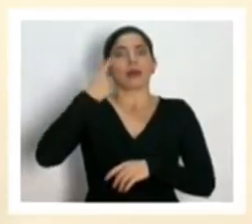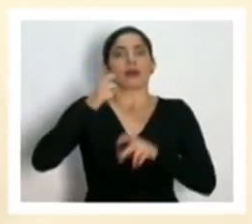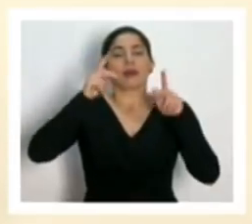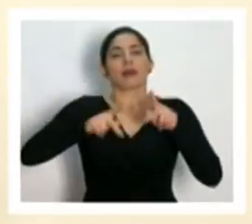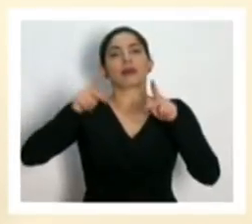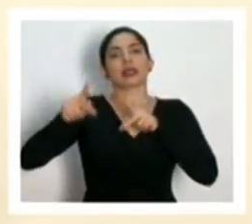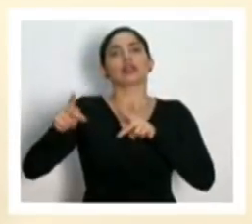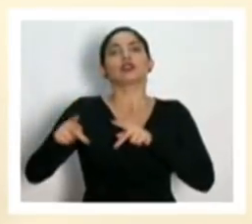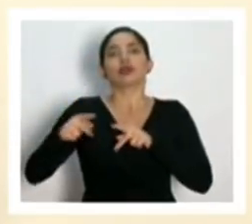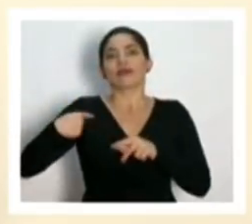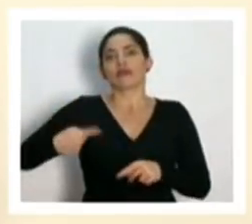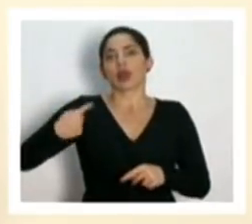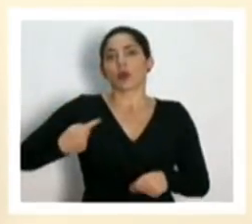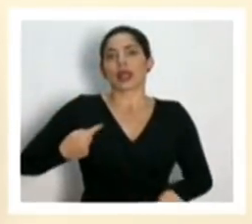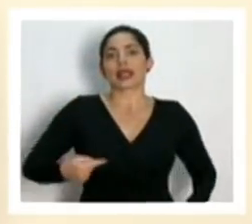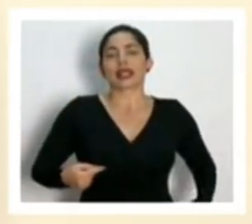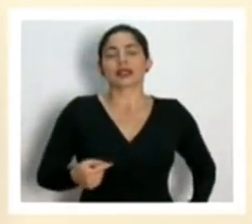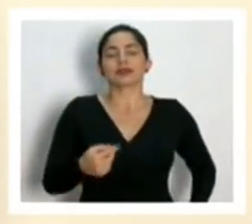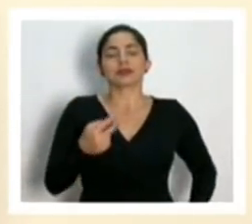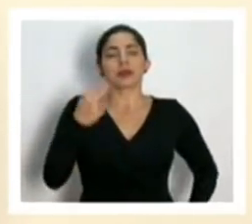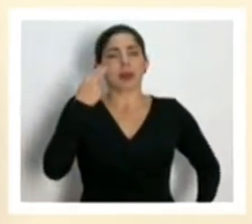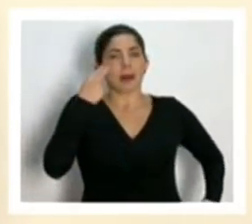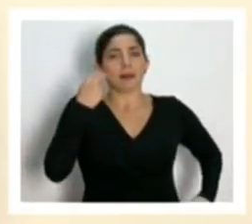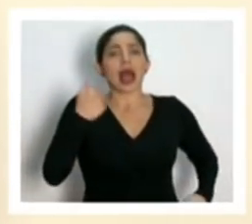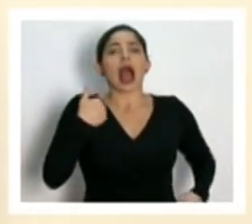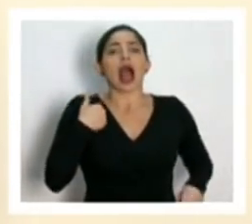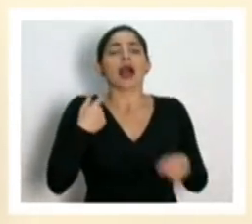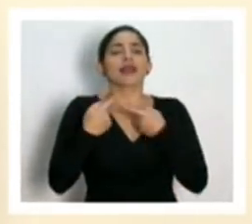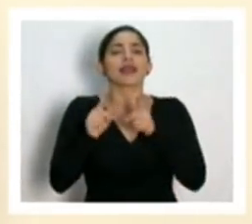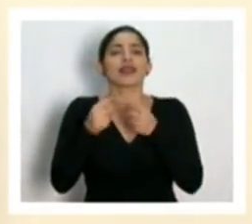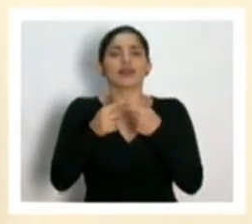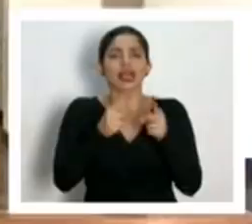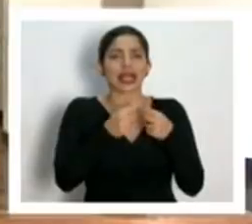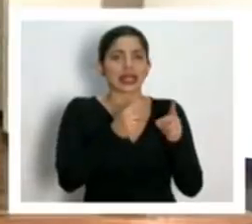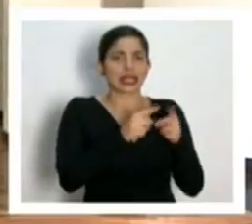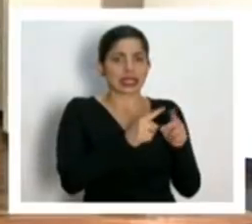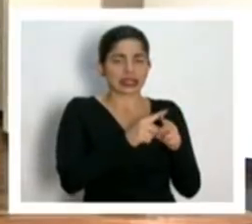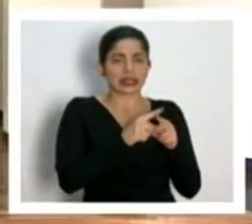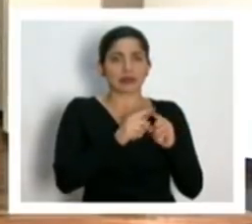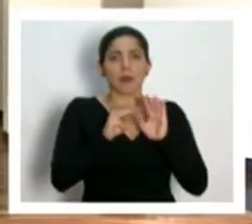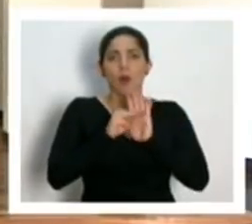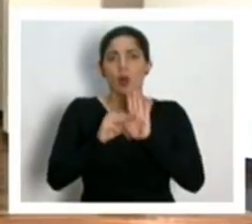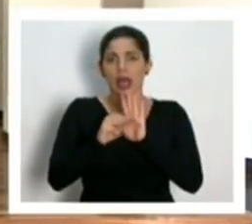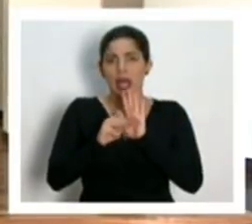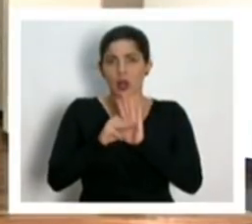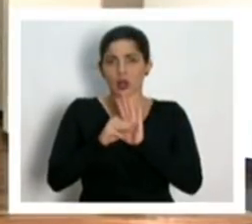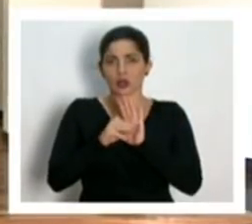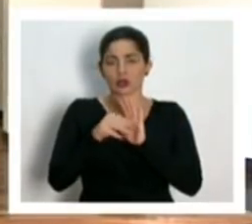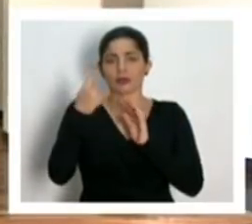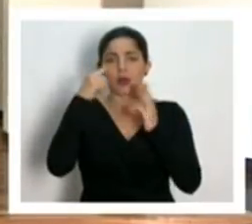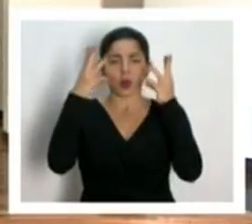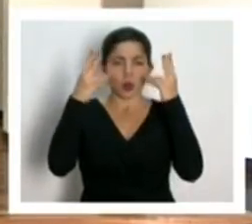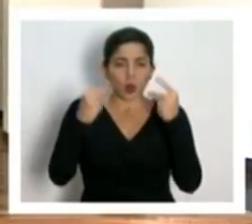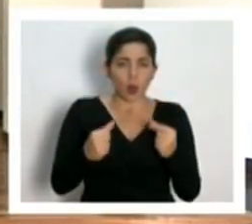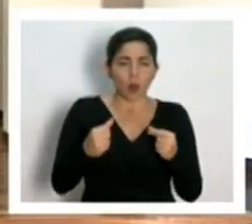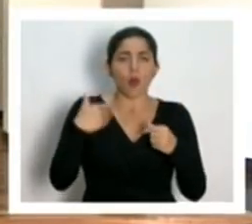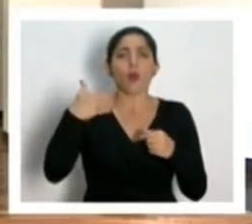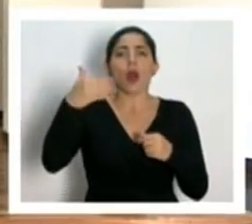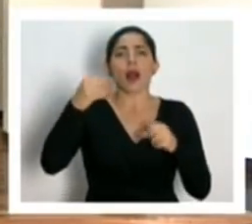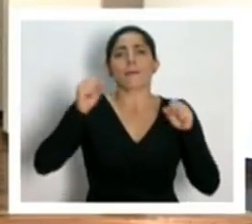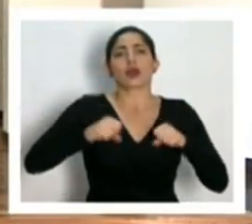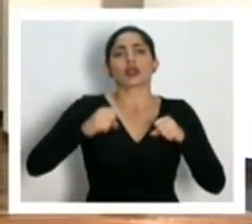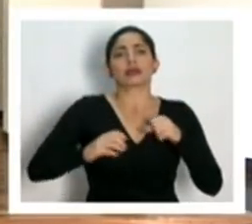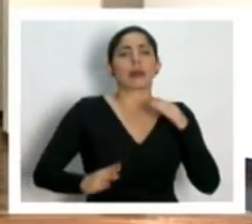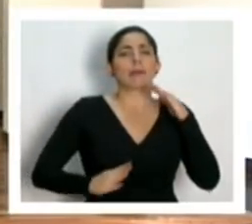frecuente. Vamos a ver, hay diferentes modelos de estimación de cuándo puede ocurrir el pico